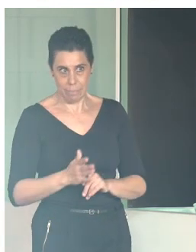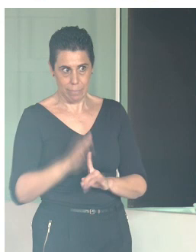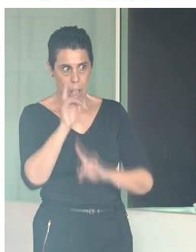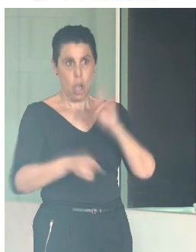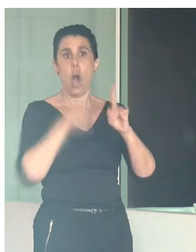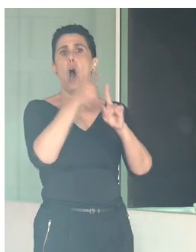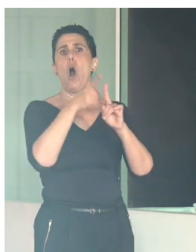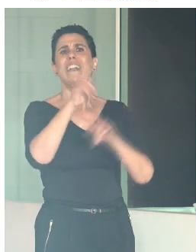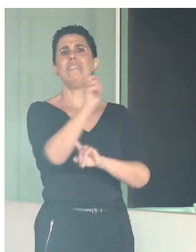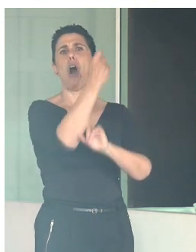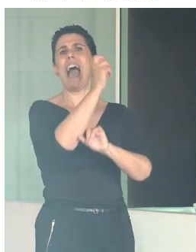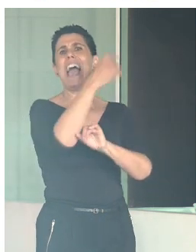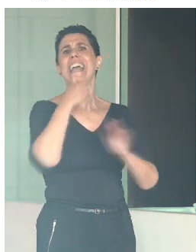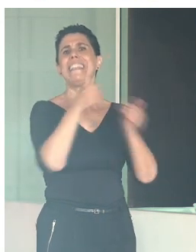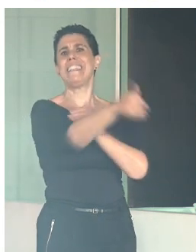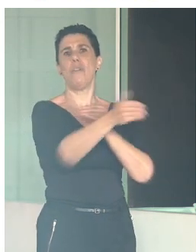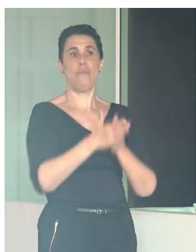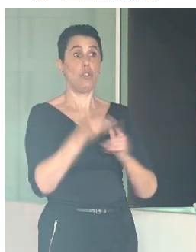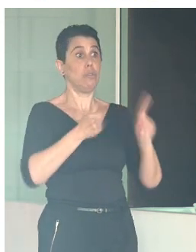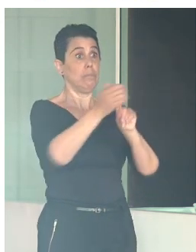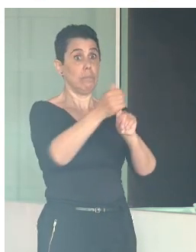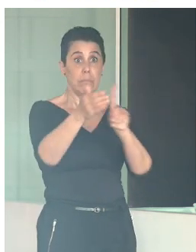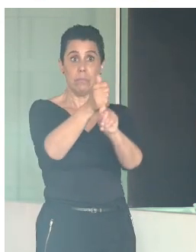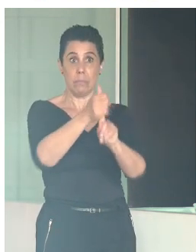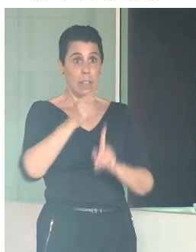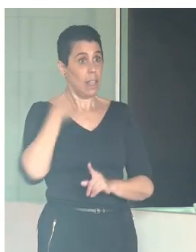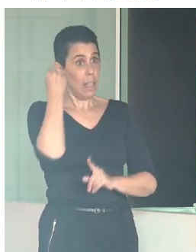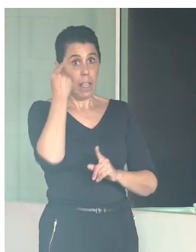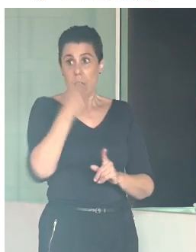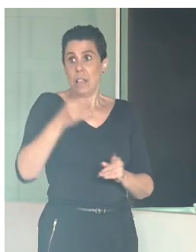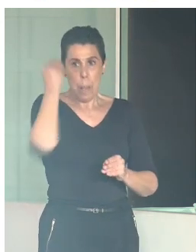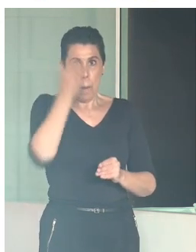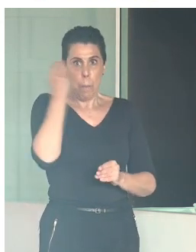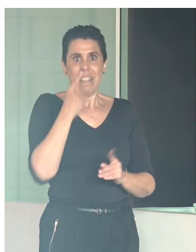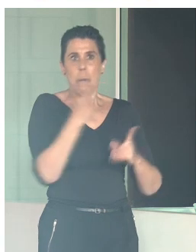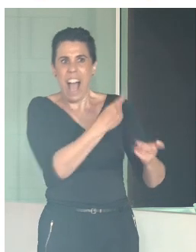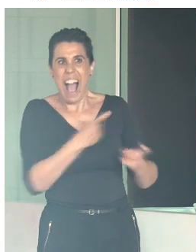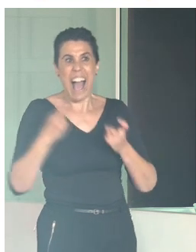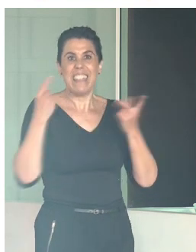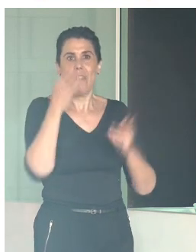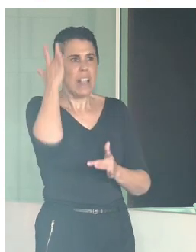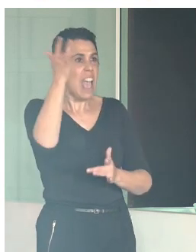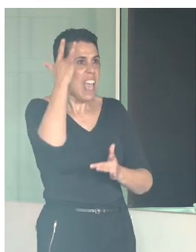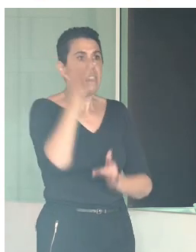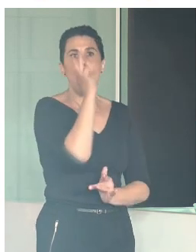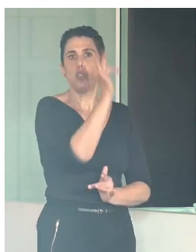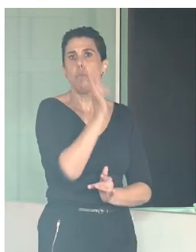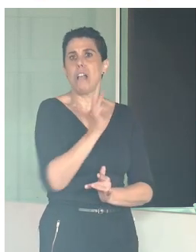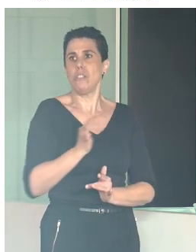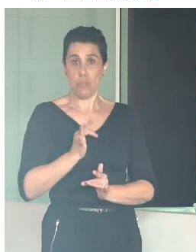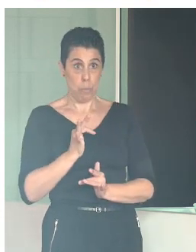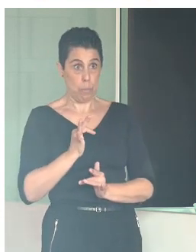Nosotros siempre consideramos que es positivo y necesario sumar ideas, analizar los pasos a dar en los próximos años, para garantizar la protección de un